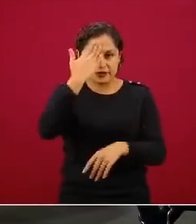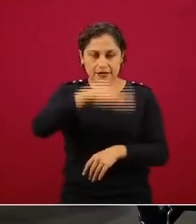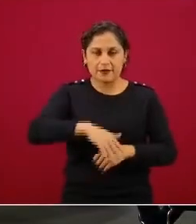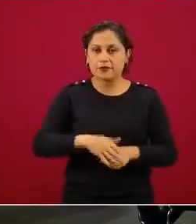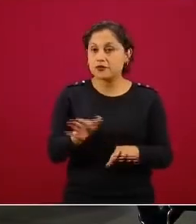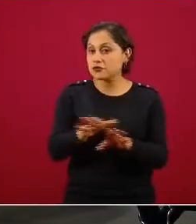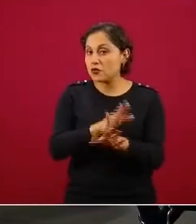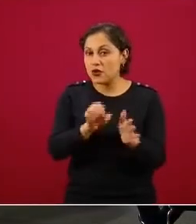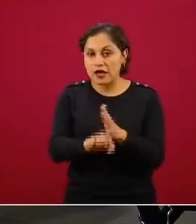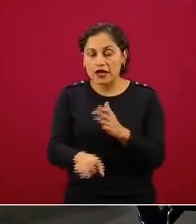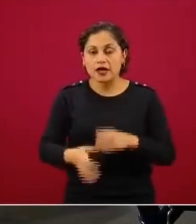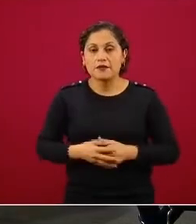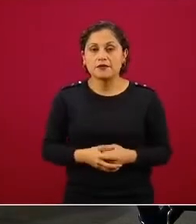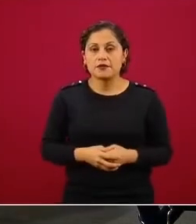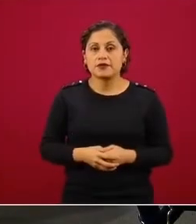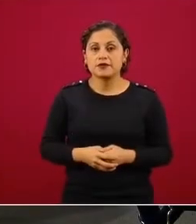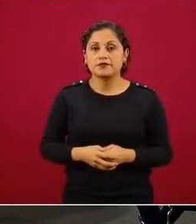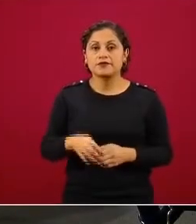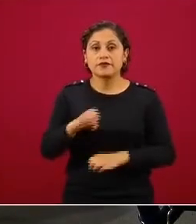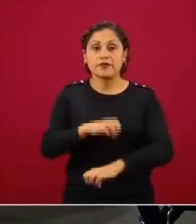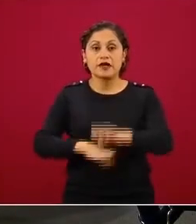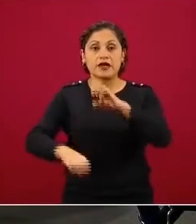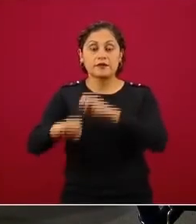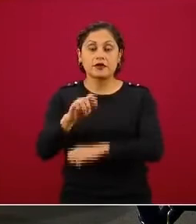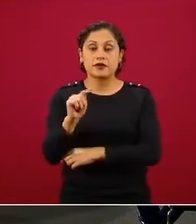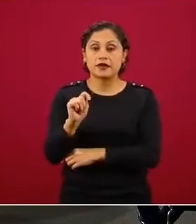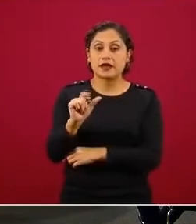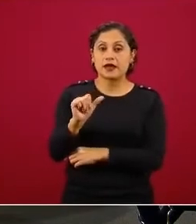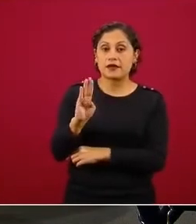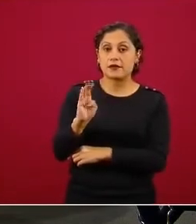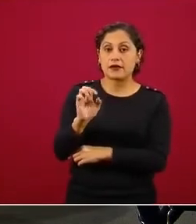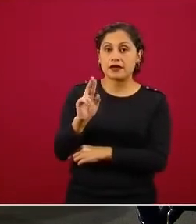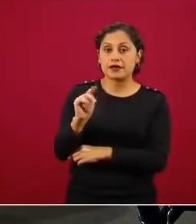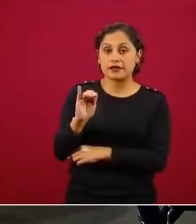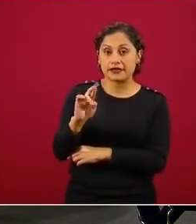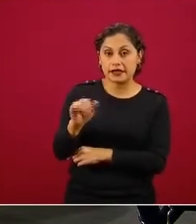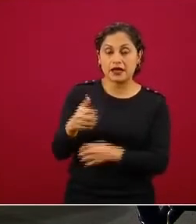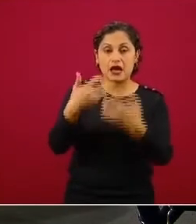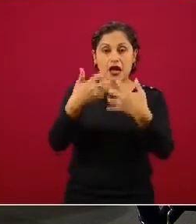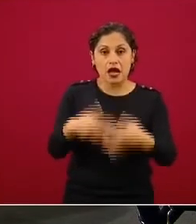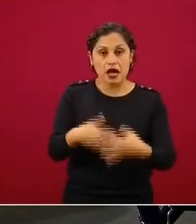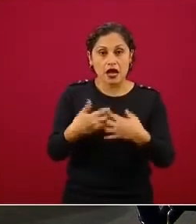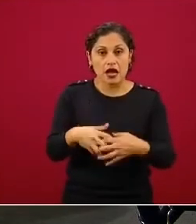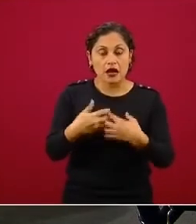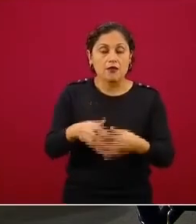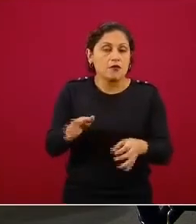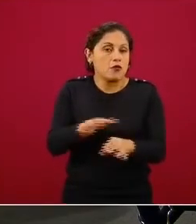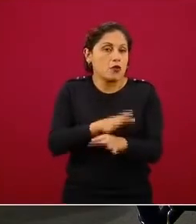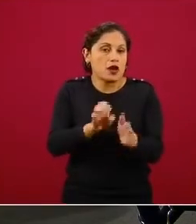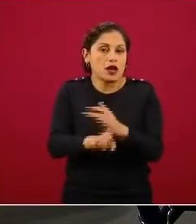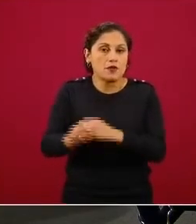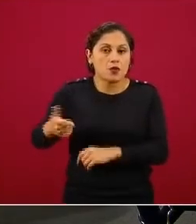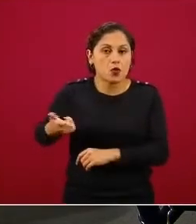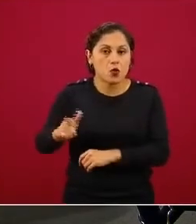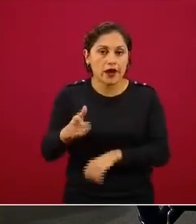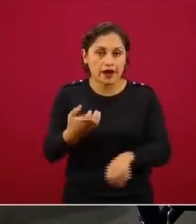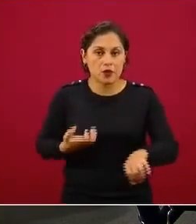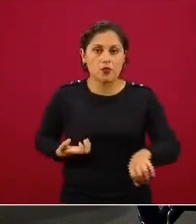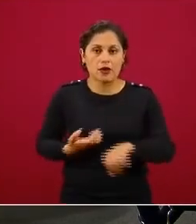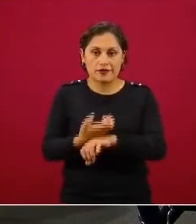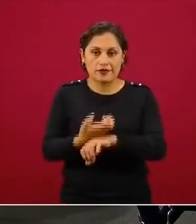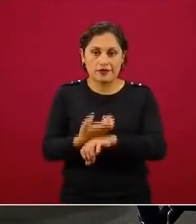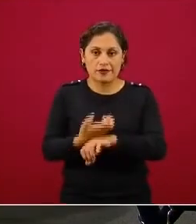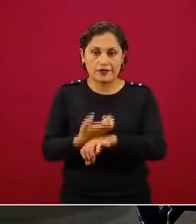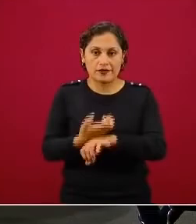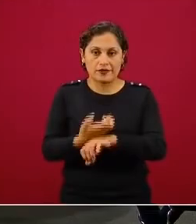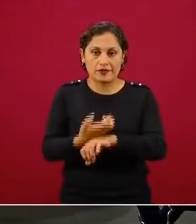son, por ejemplo, las empresas de talabartería, las fábricas en estados como Guanajuato. Si esa fábrica